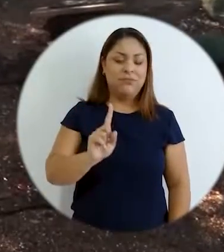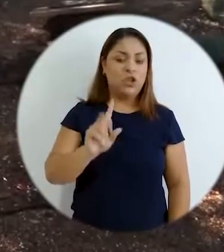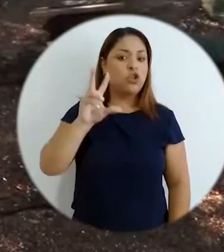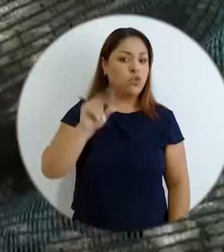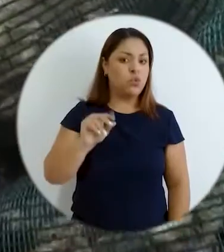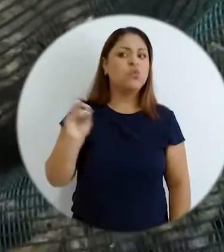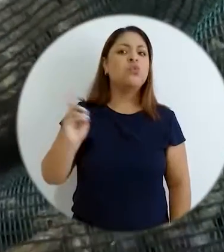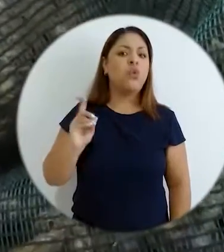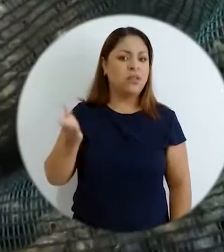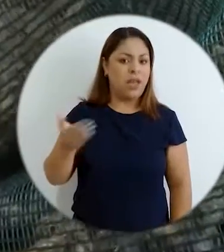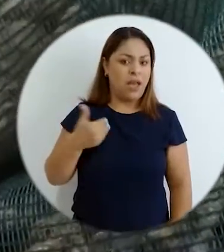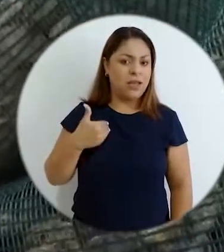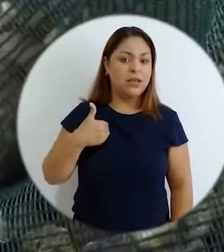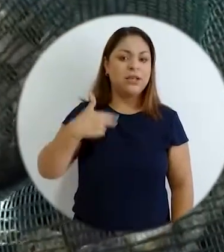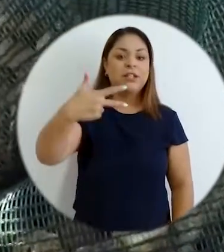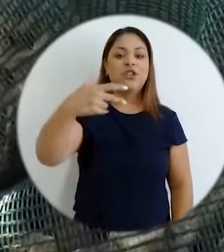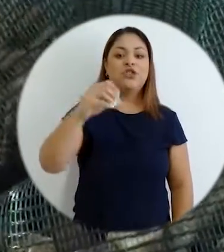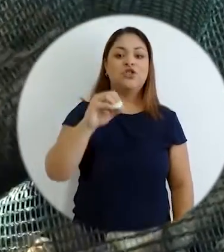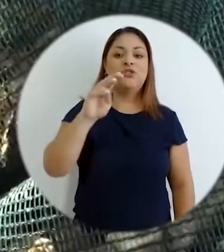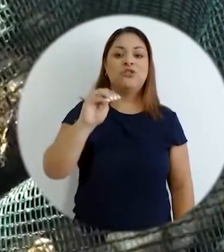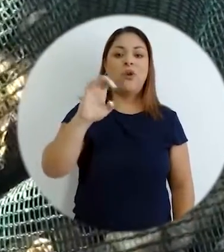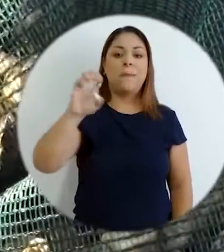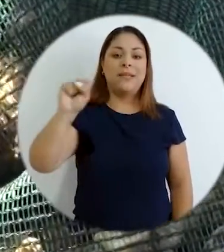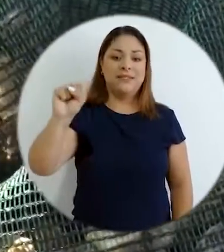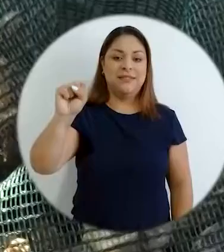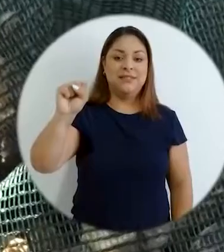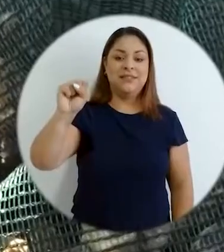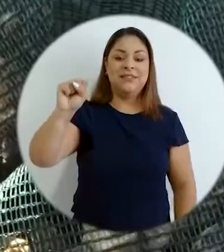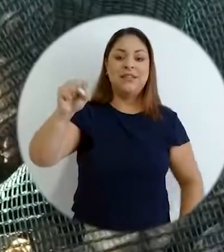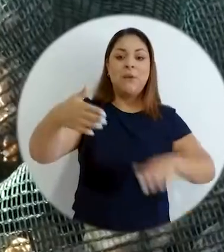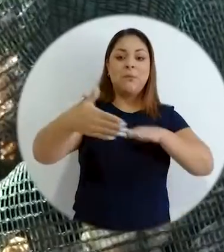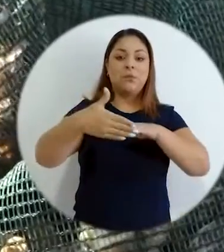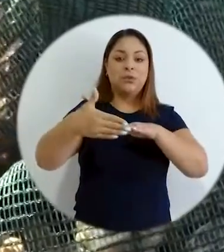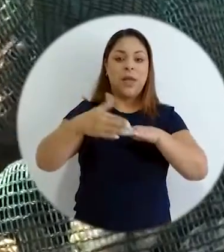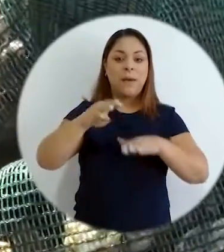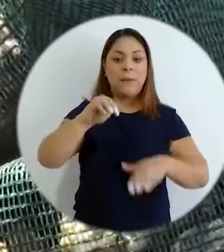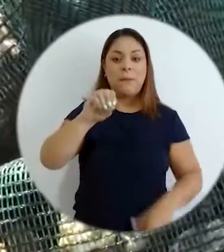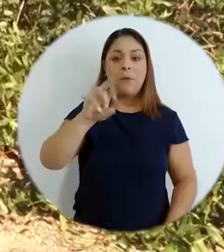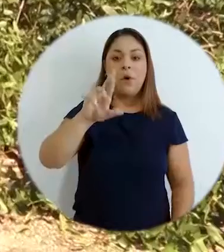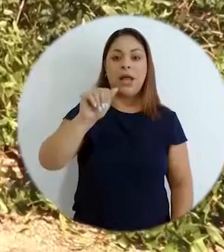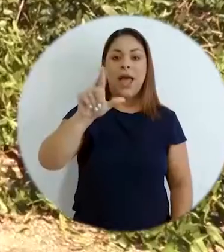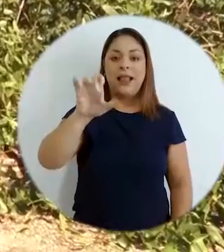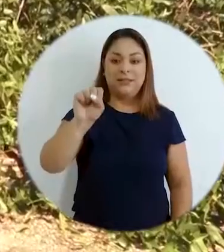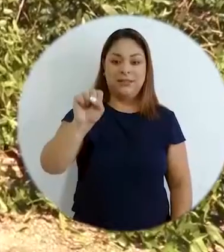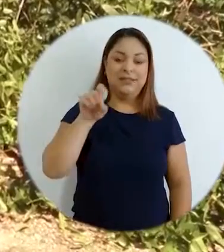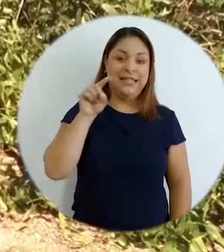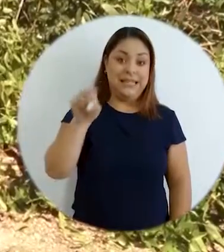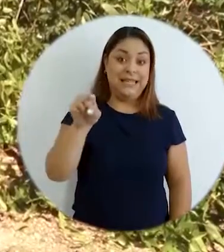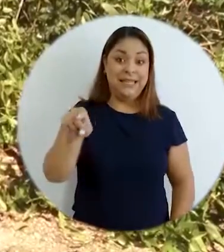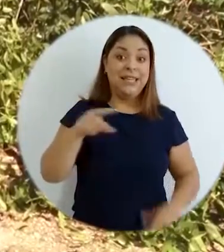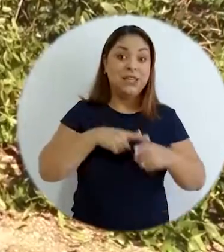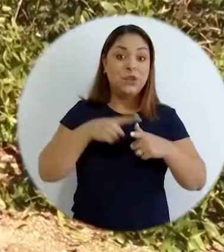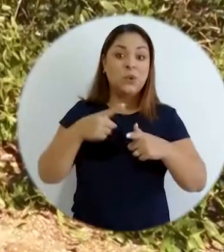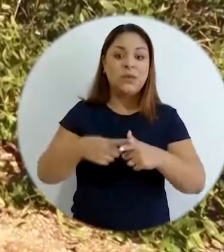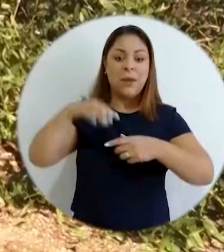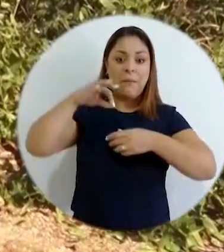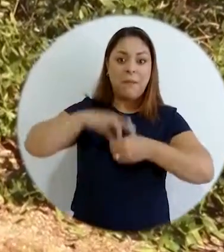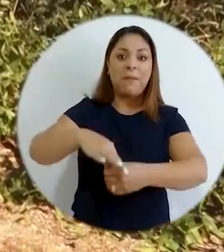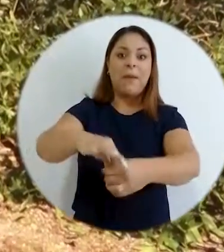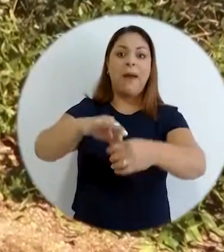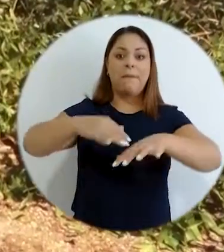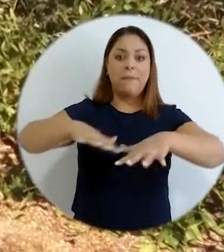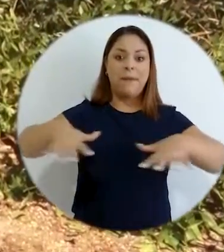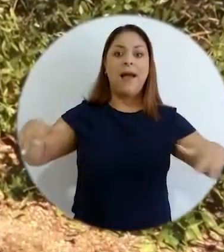de los problemas en este caso en Chómez en Punta Morales entonces eso es un ejemplo porque entonces la granja de